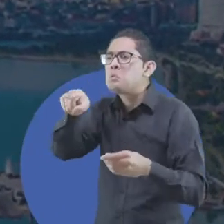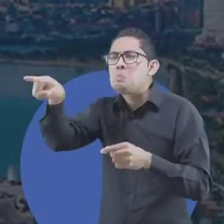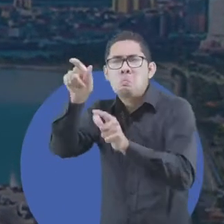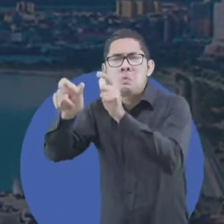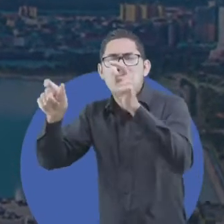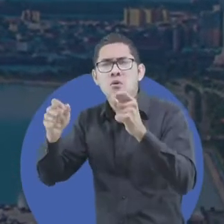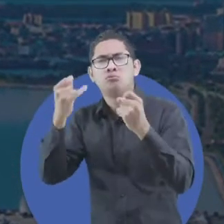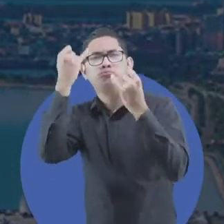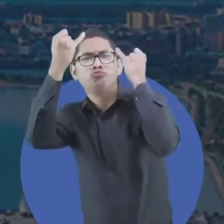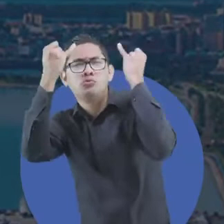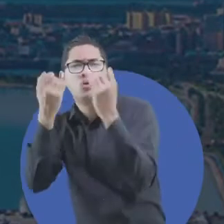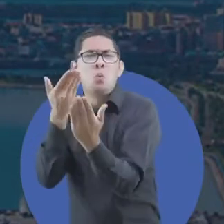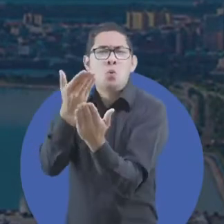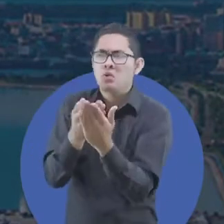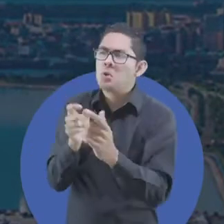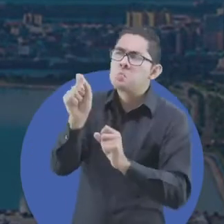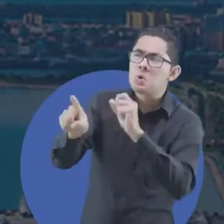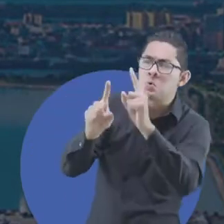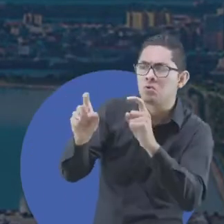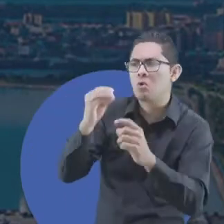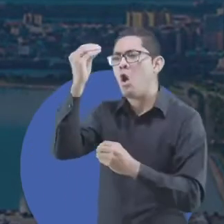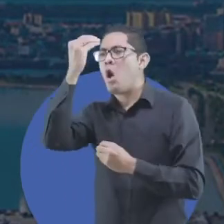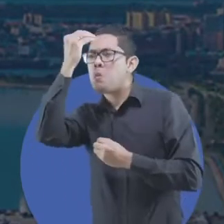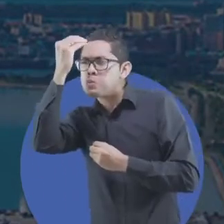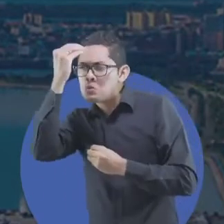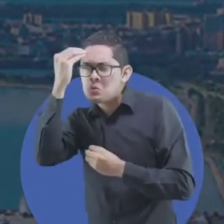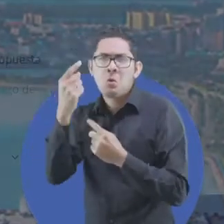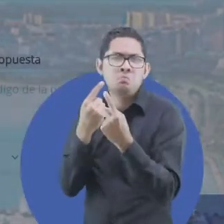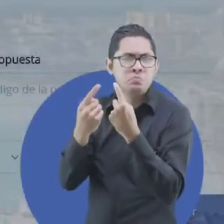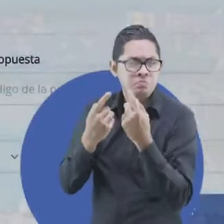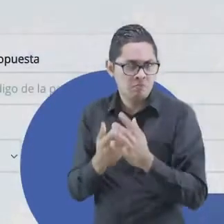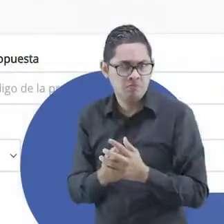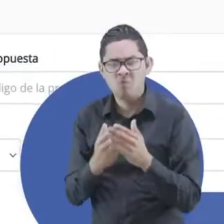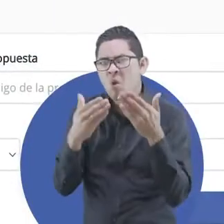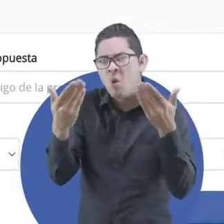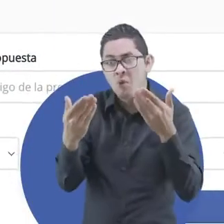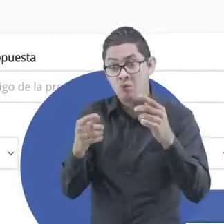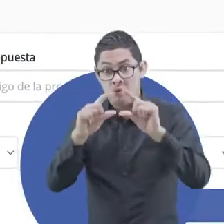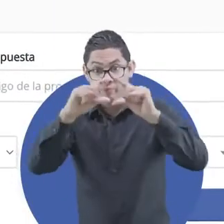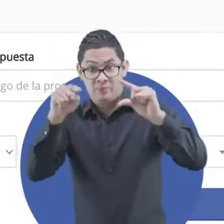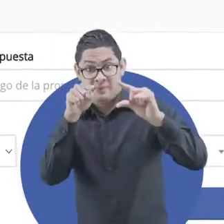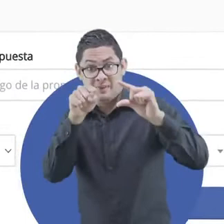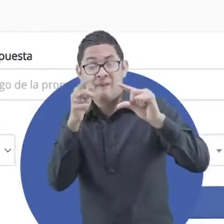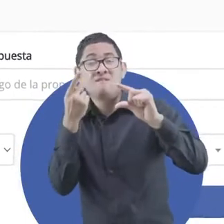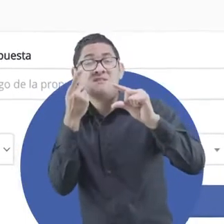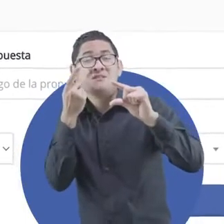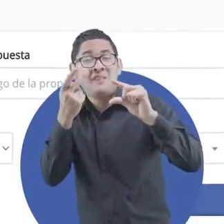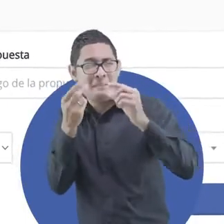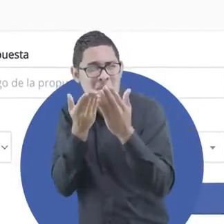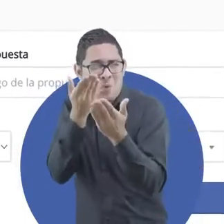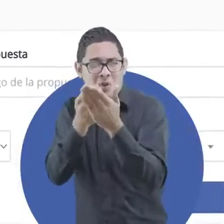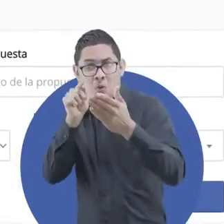podrás consultar la sección Ver propuestas desde el menú principal. El motor de búsqueda te guiará y